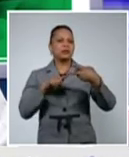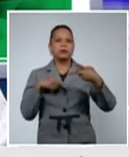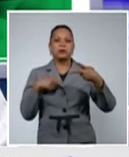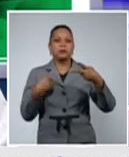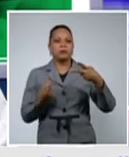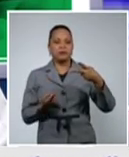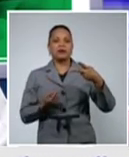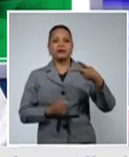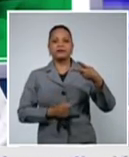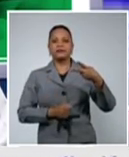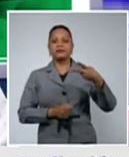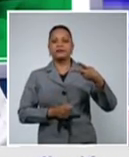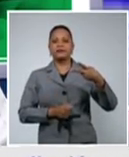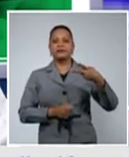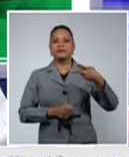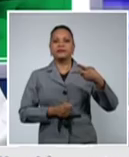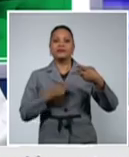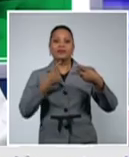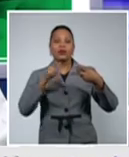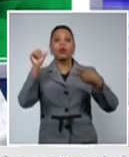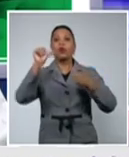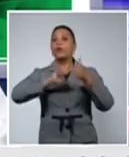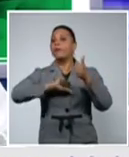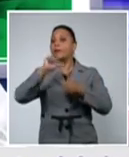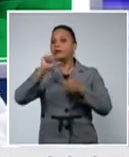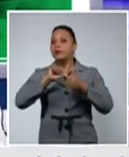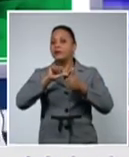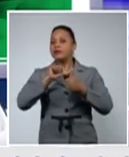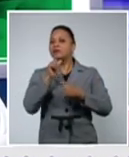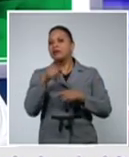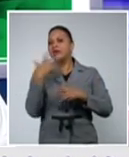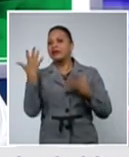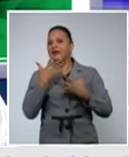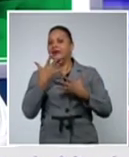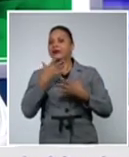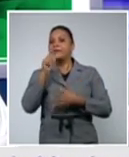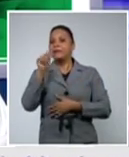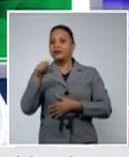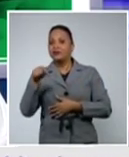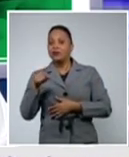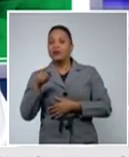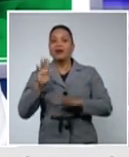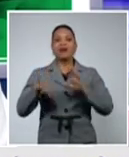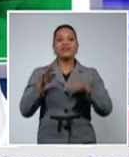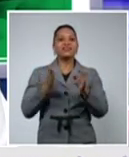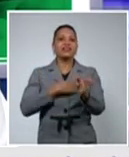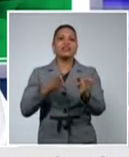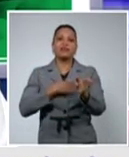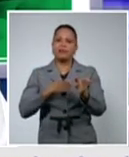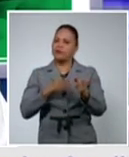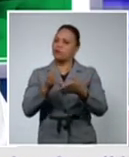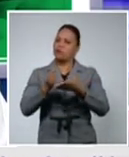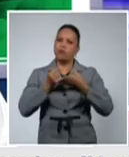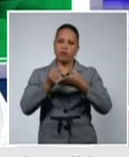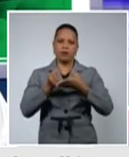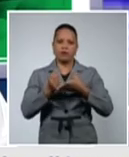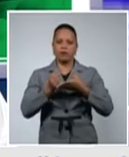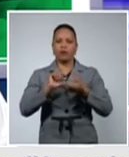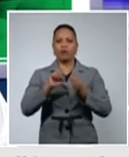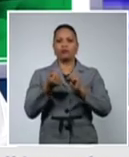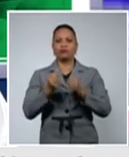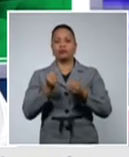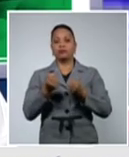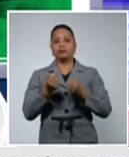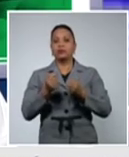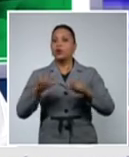el comportamiento de las personas que a veces no ayuda en el control de la enfermedad.